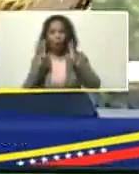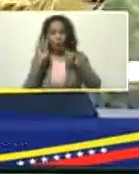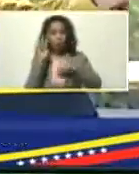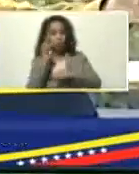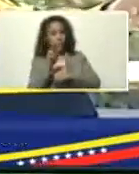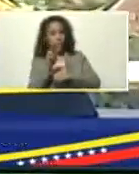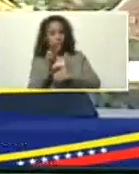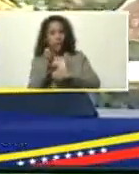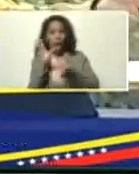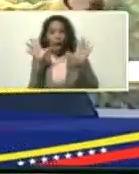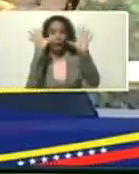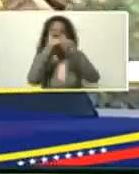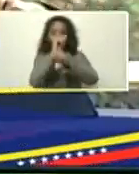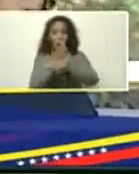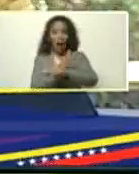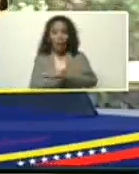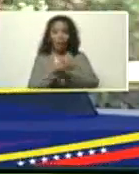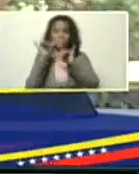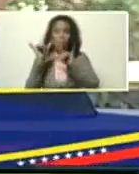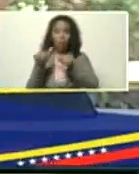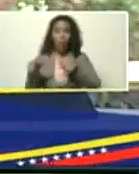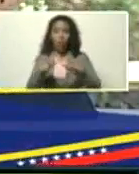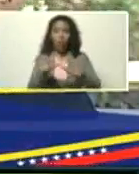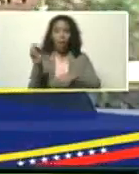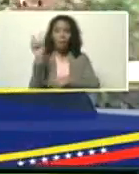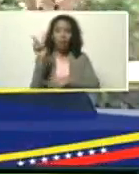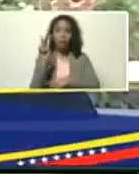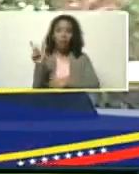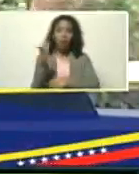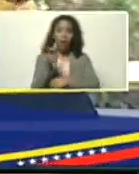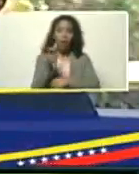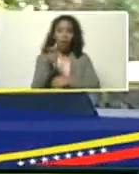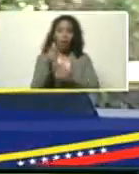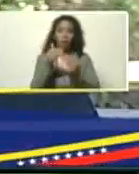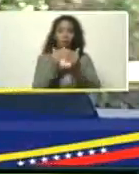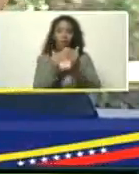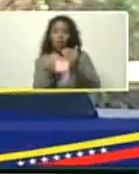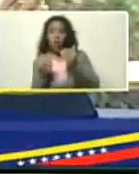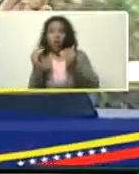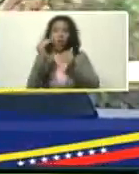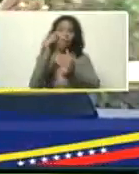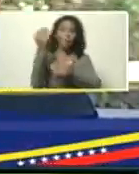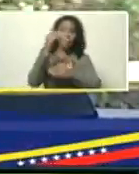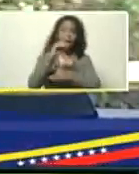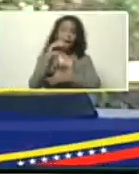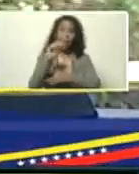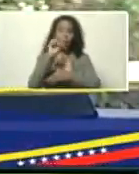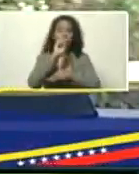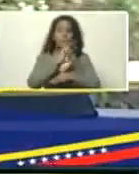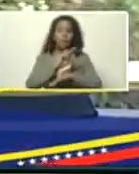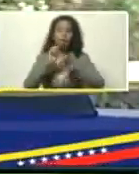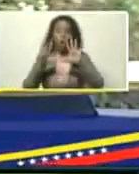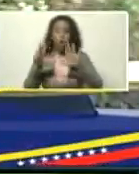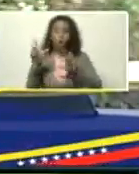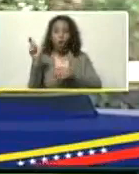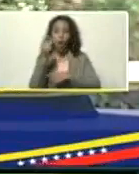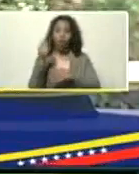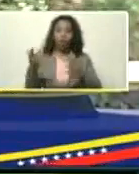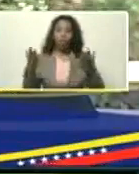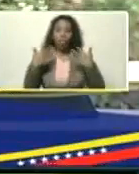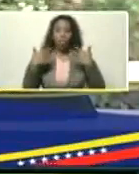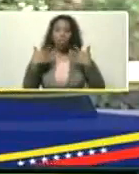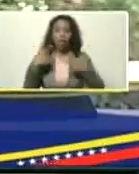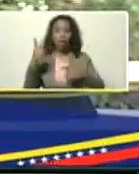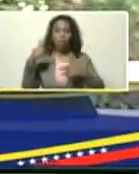una noche anterior, en el mismo lugar, a 22 grados, a 28 grados, una verdadera locura, ¿verdad?